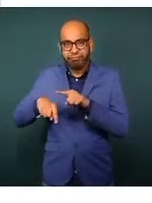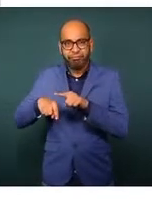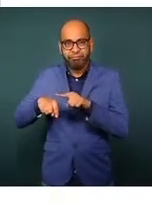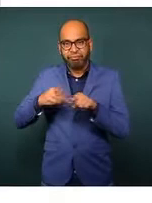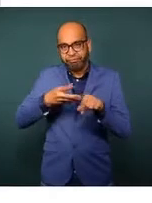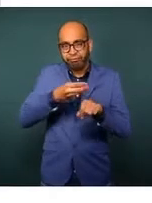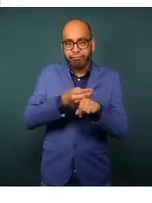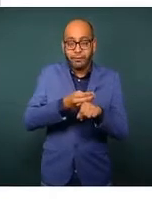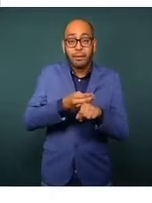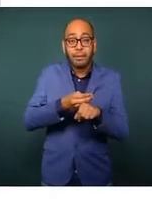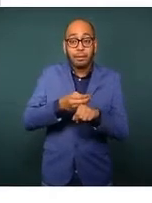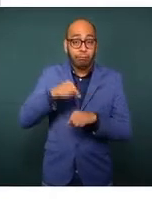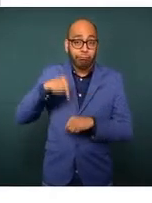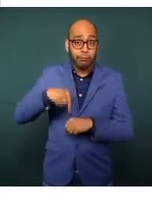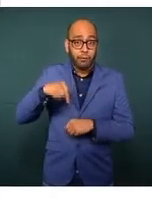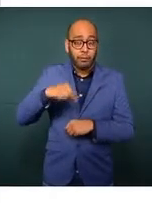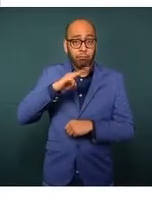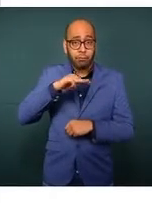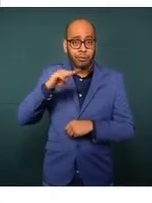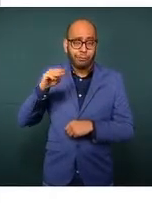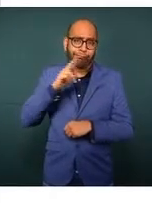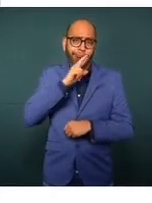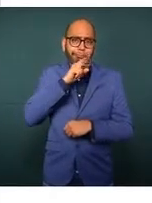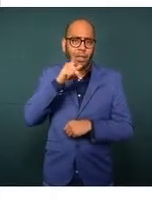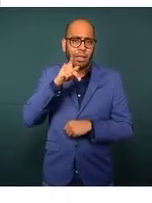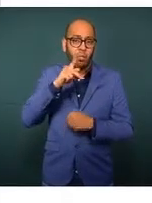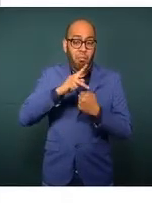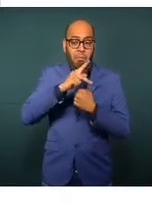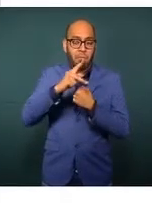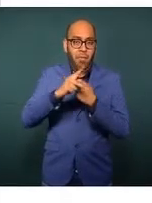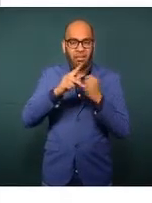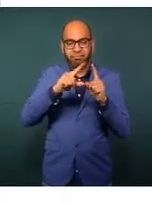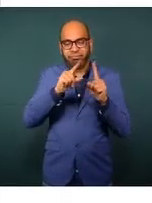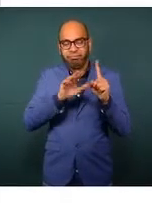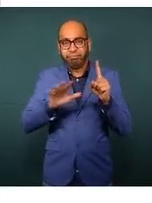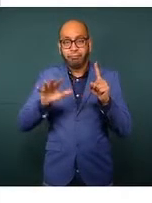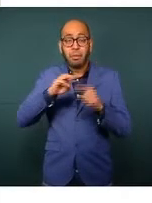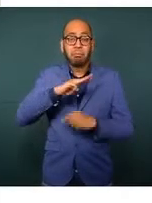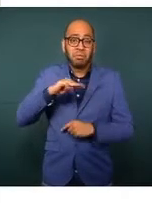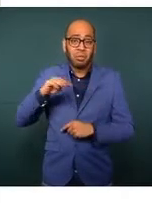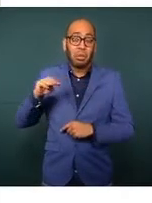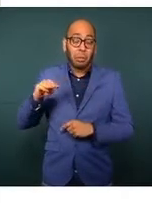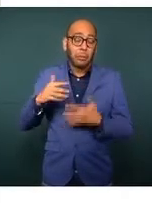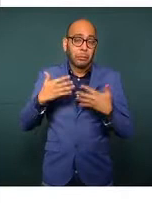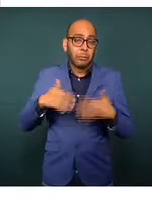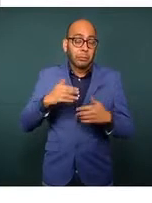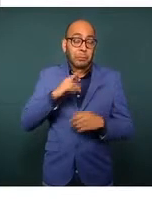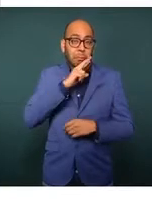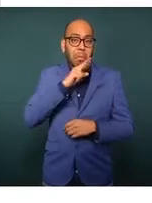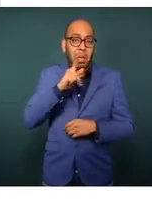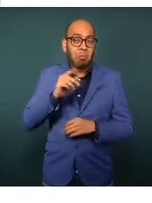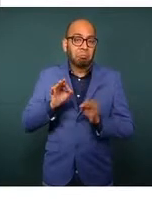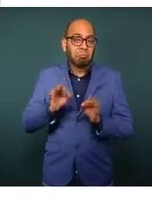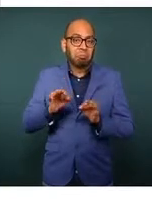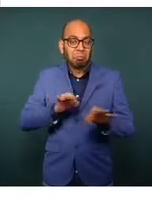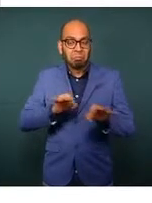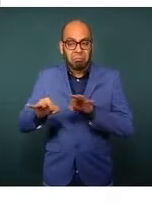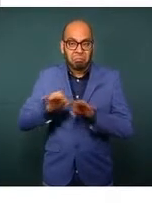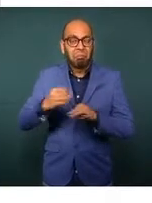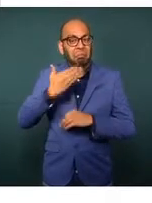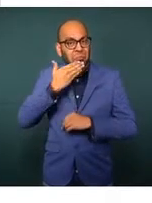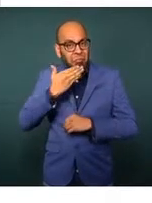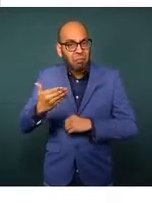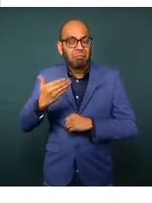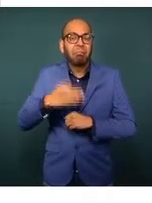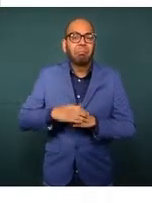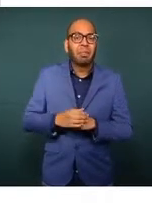presidente, en efectividad, o ha sido una tarea permanente de